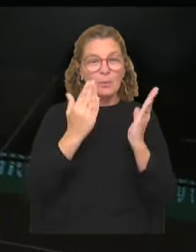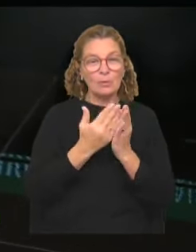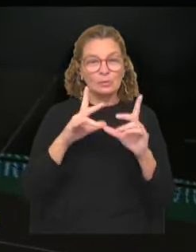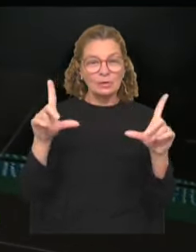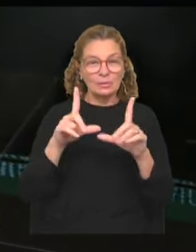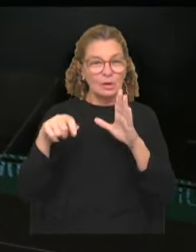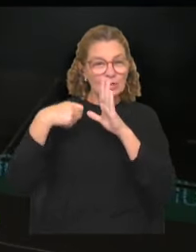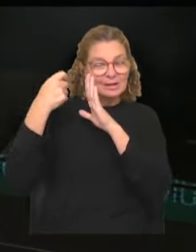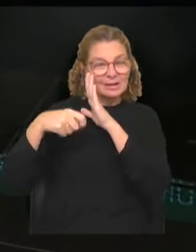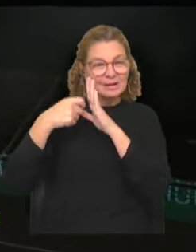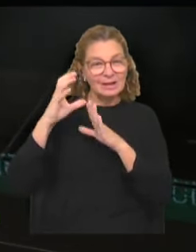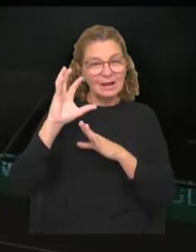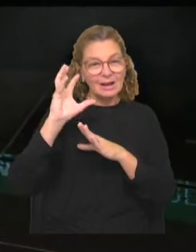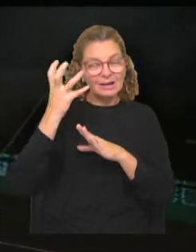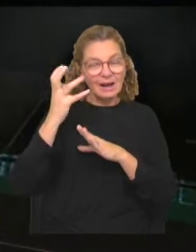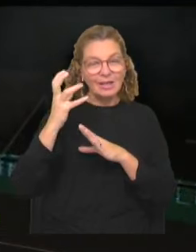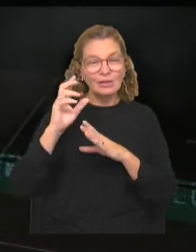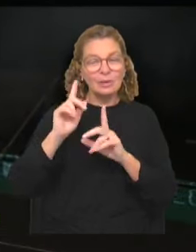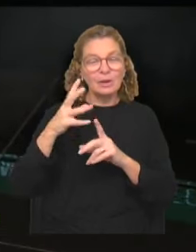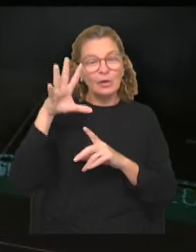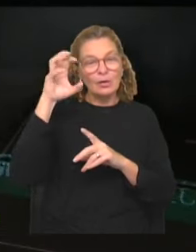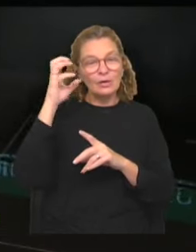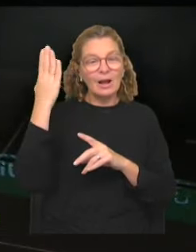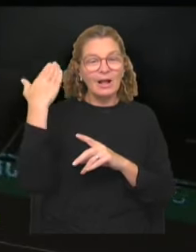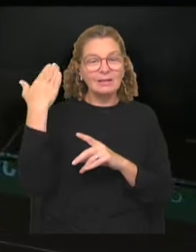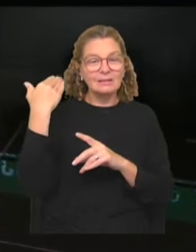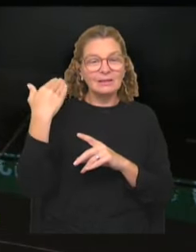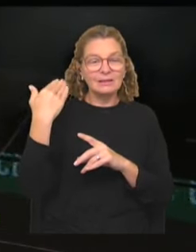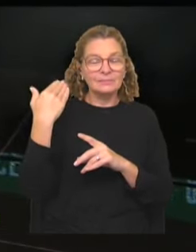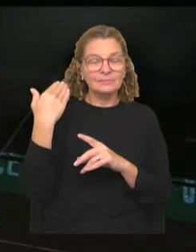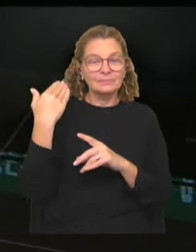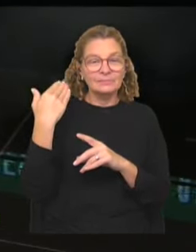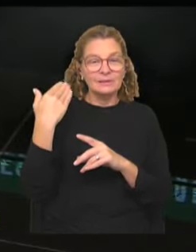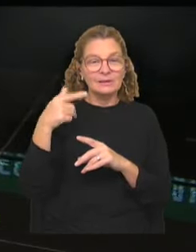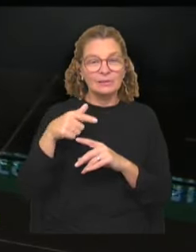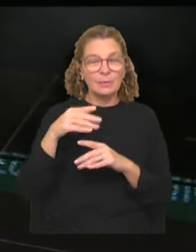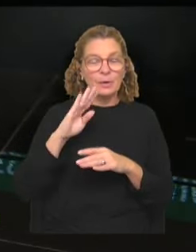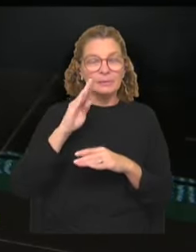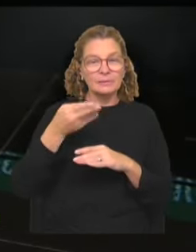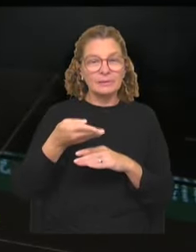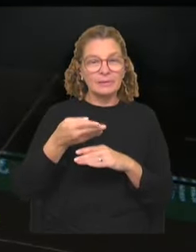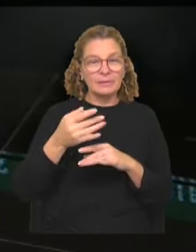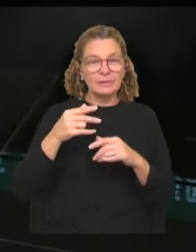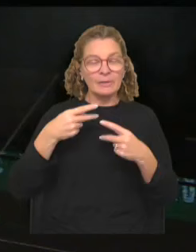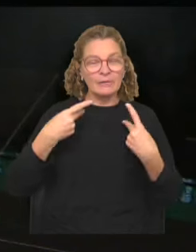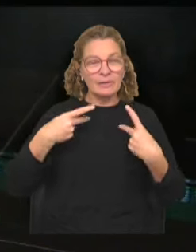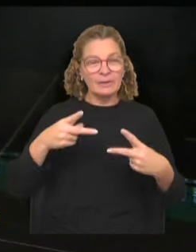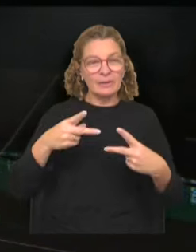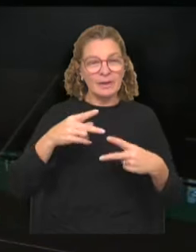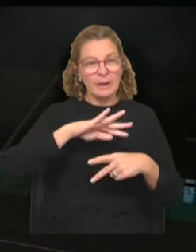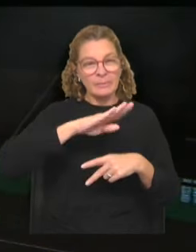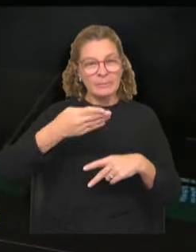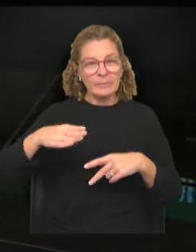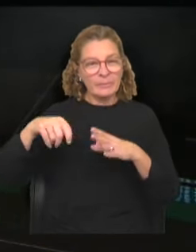del cine, de la radio. Se recordarán ustedes su particular actuación en el viaje hacia el mar, aquella película